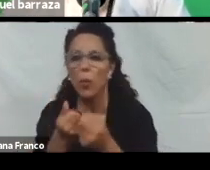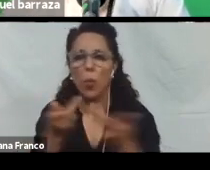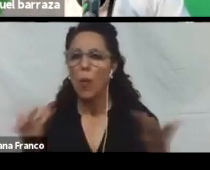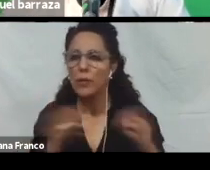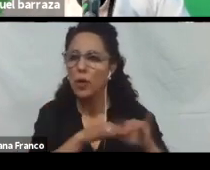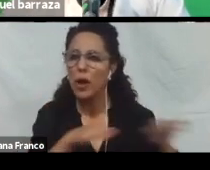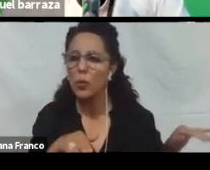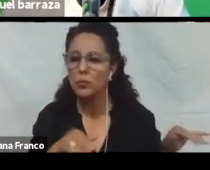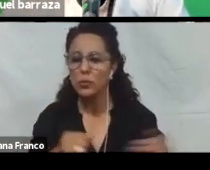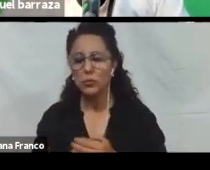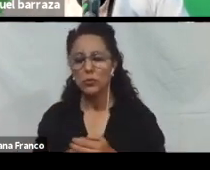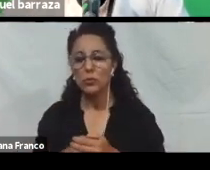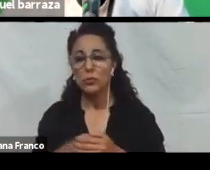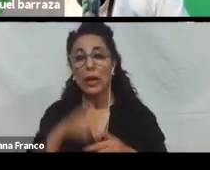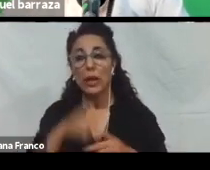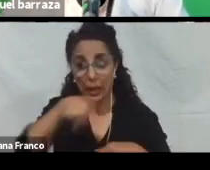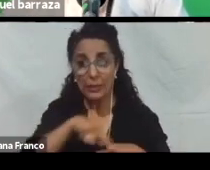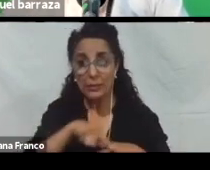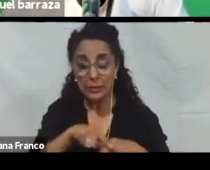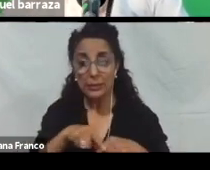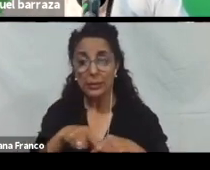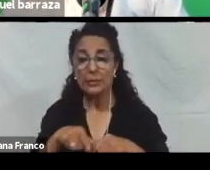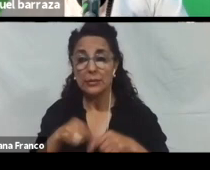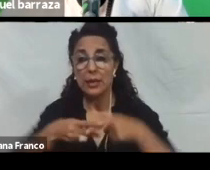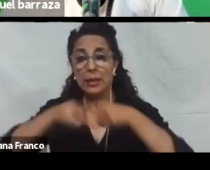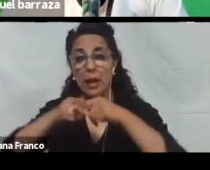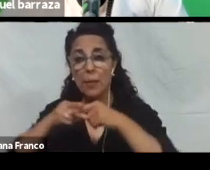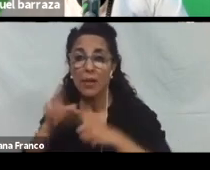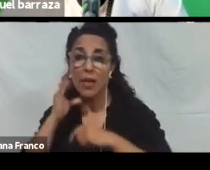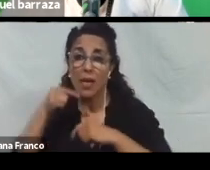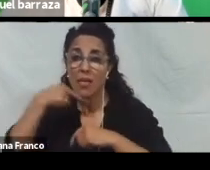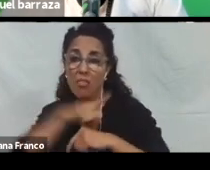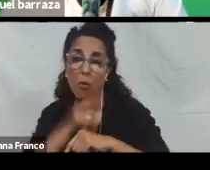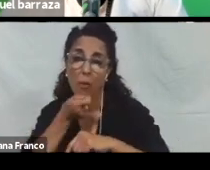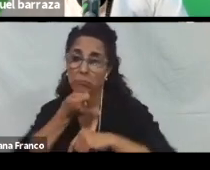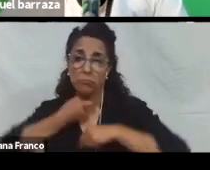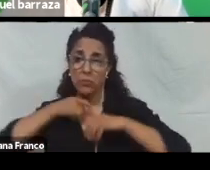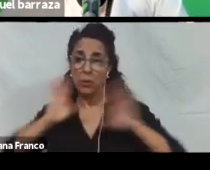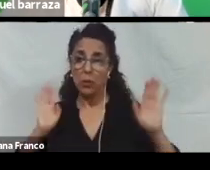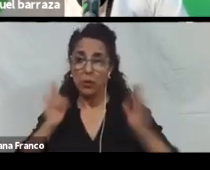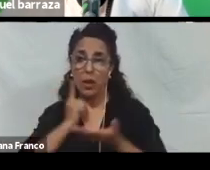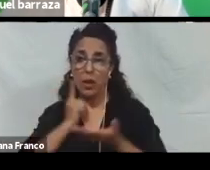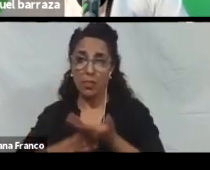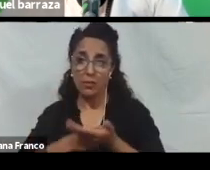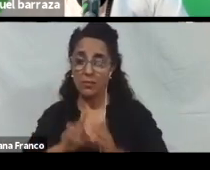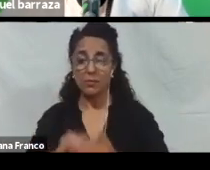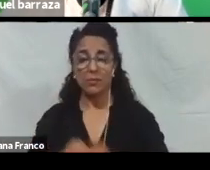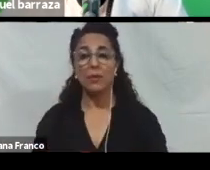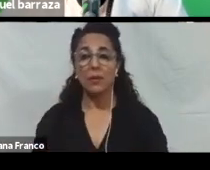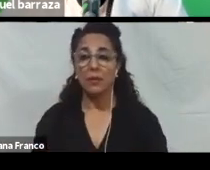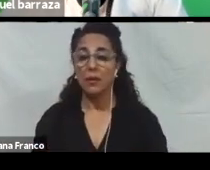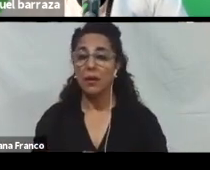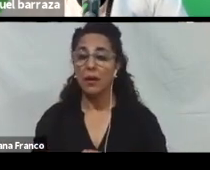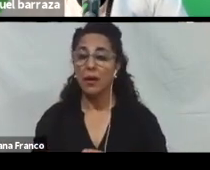Estas herramientas. Están en multidioma. Las podés configurar. el idioma que desees. Y tienen tableros. Muy personalizados.